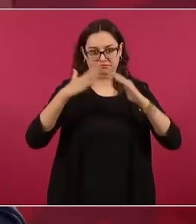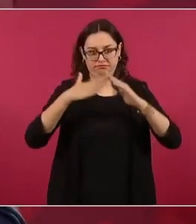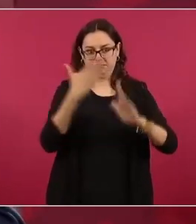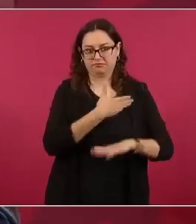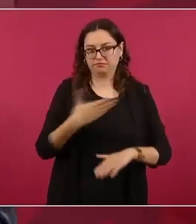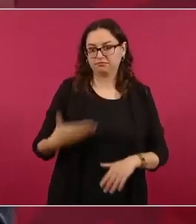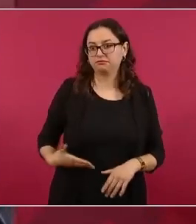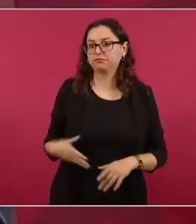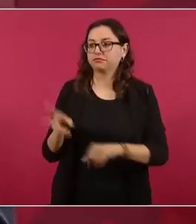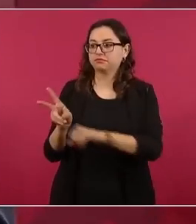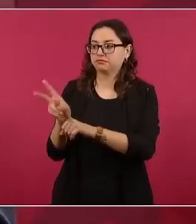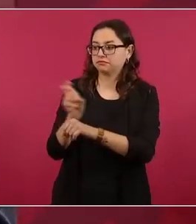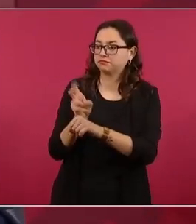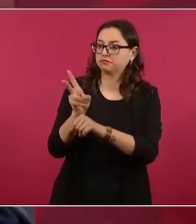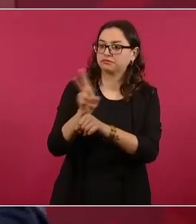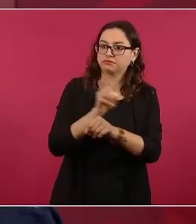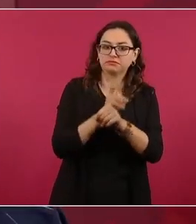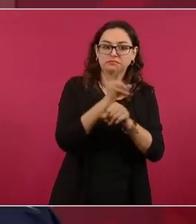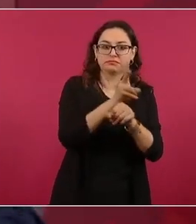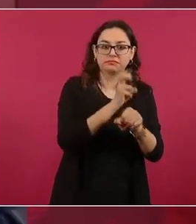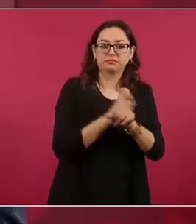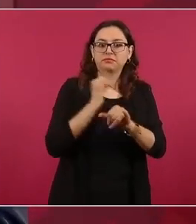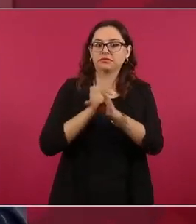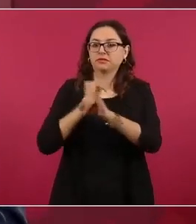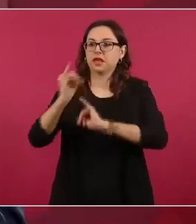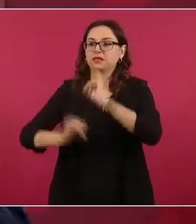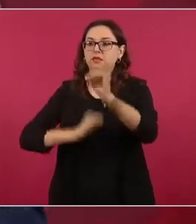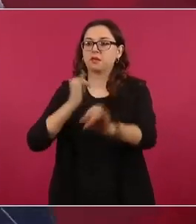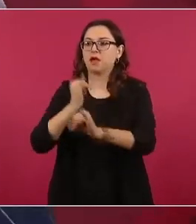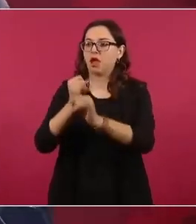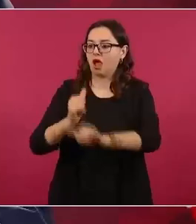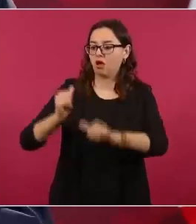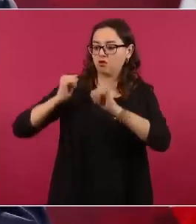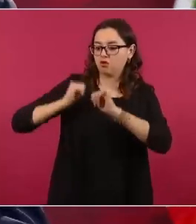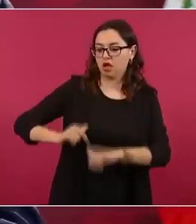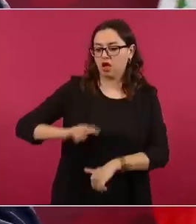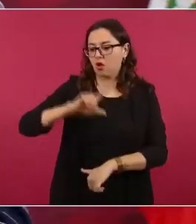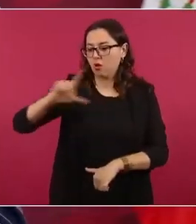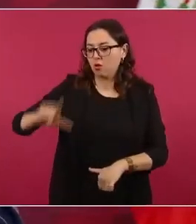del mundo gobernantes jefes de Estado